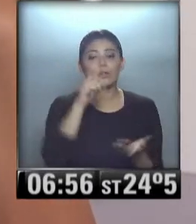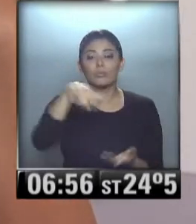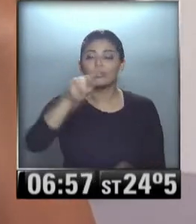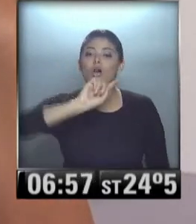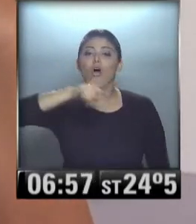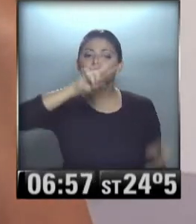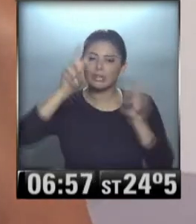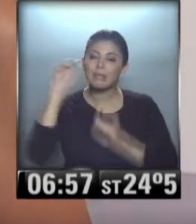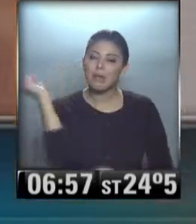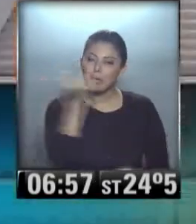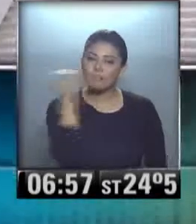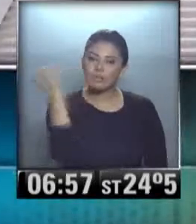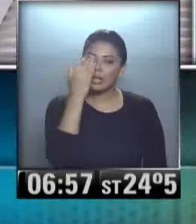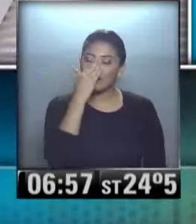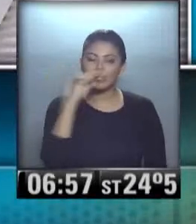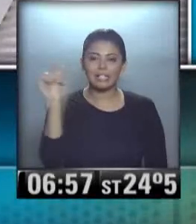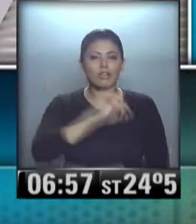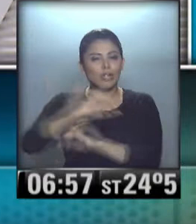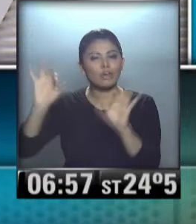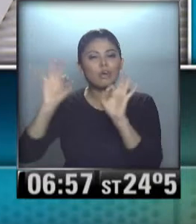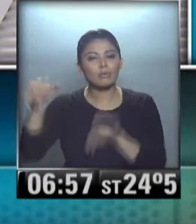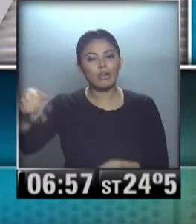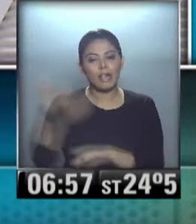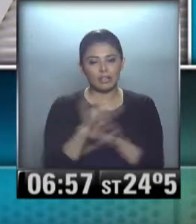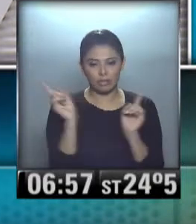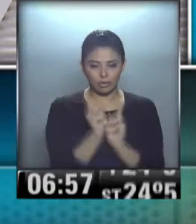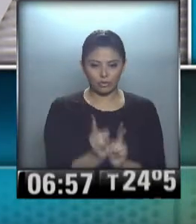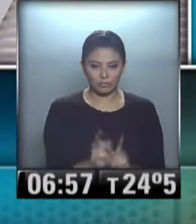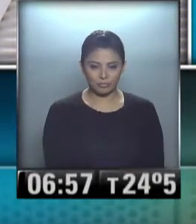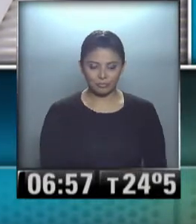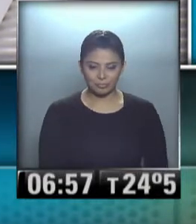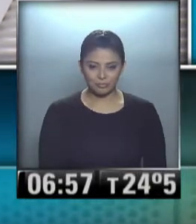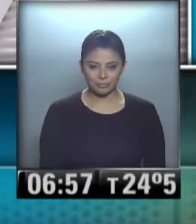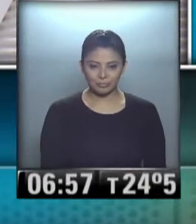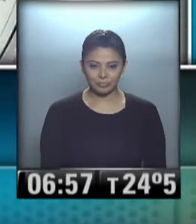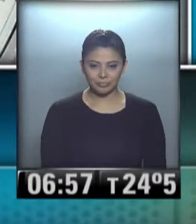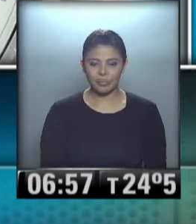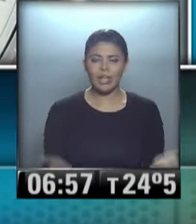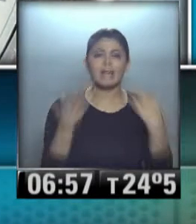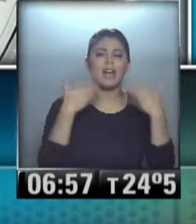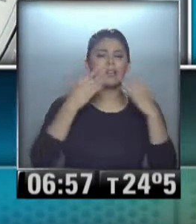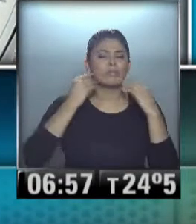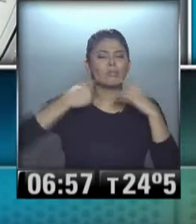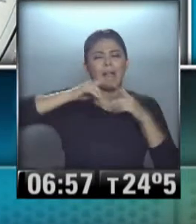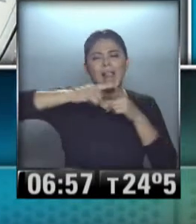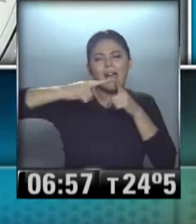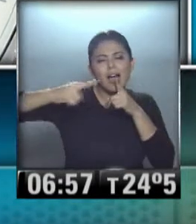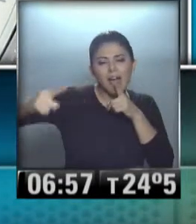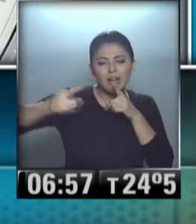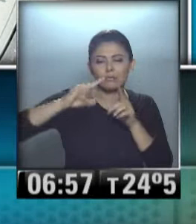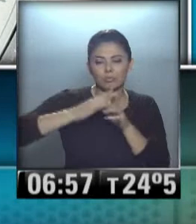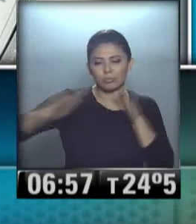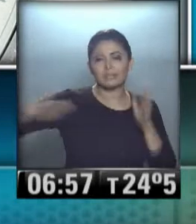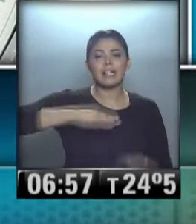otros de los temas importantes que en minutos nada más desarrollamos en Visión 7 Mañana. La ola de calor más extensa en